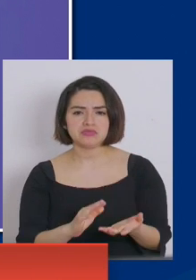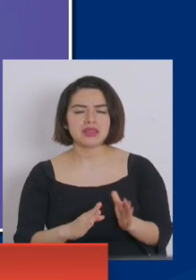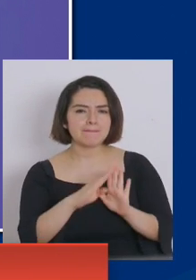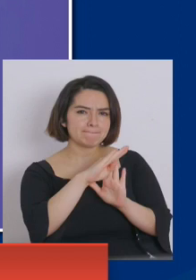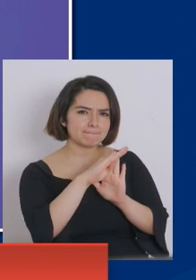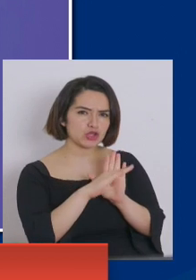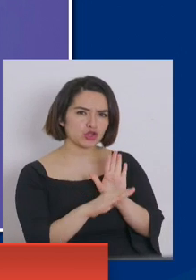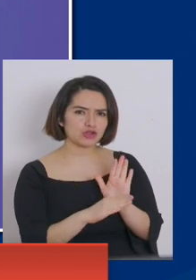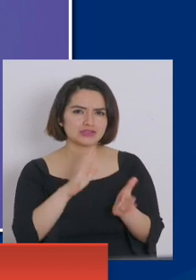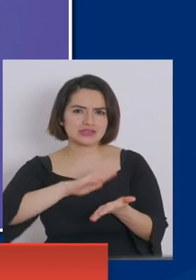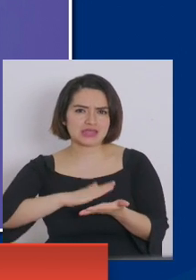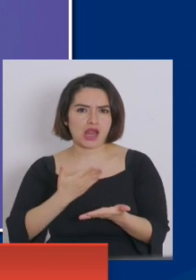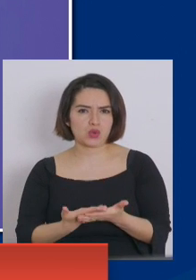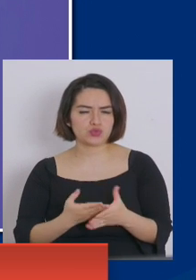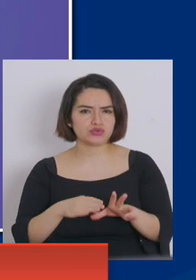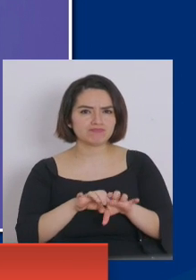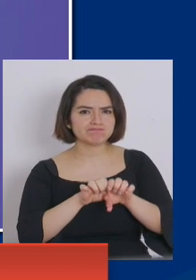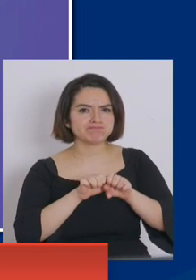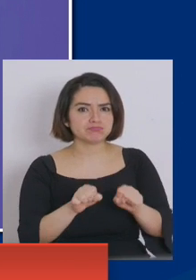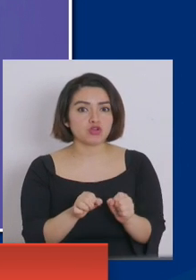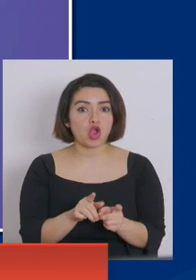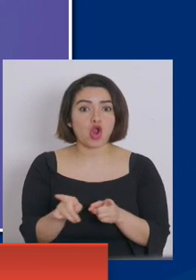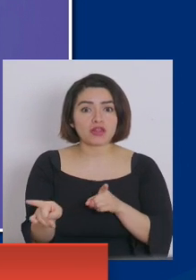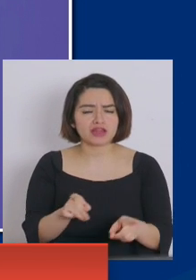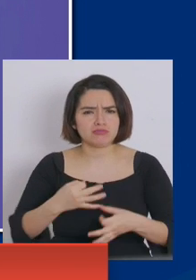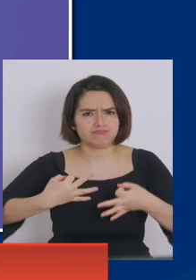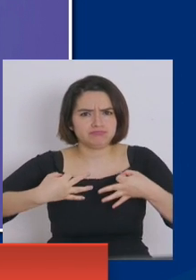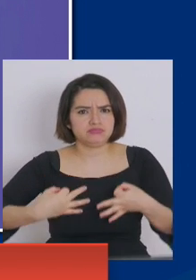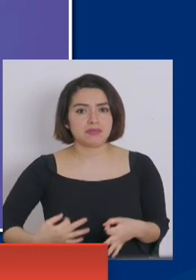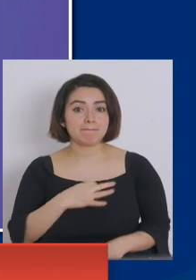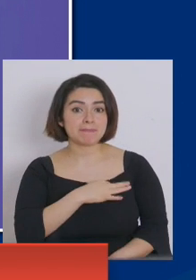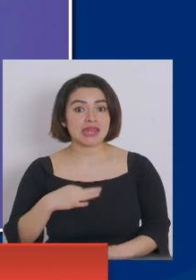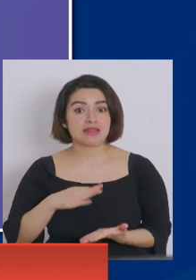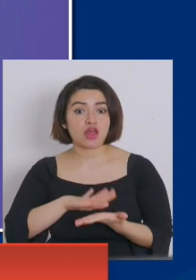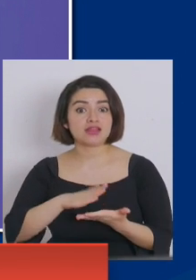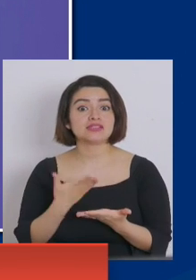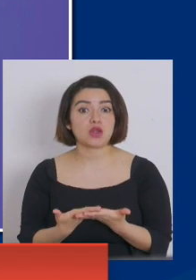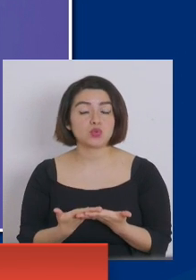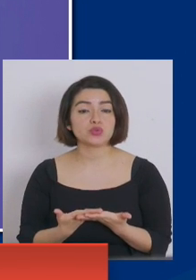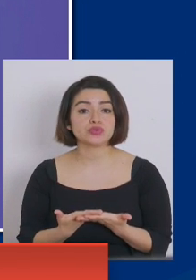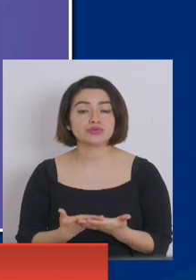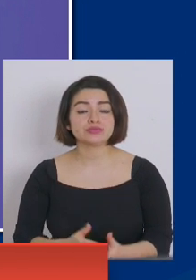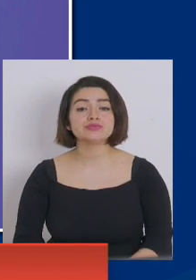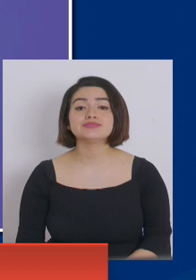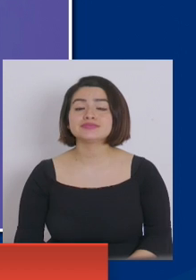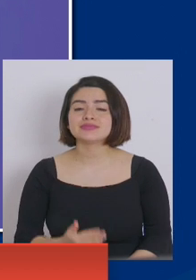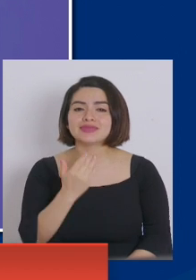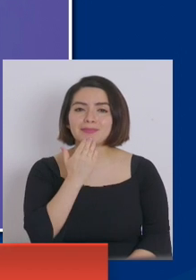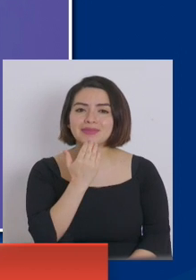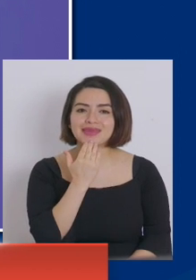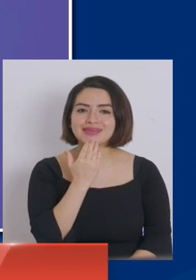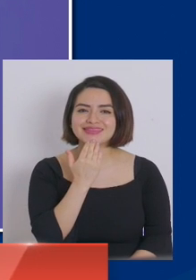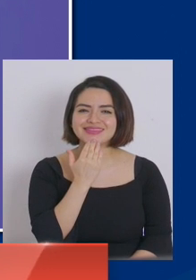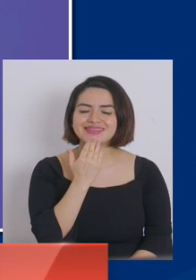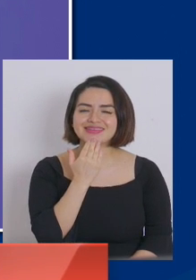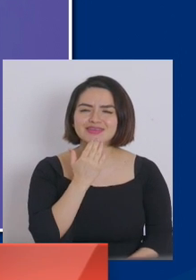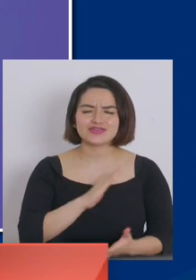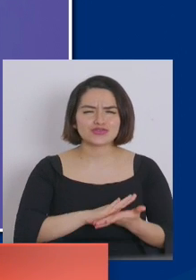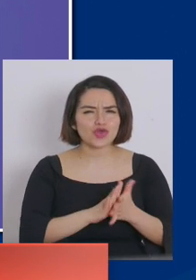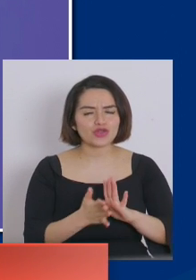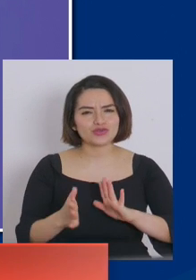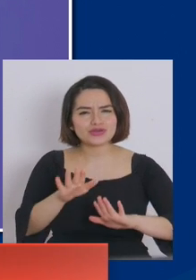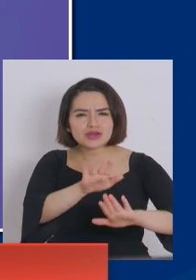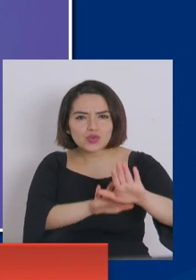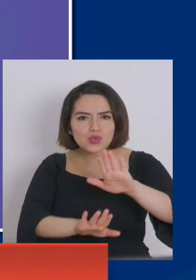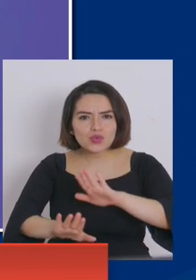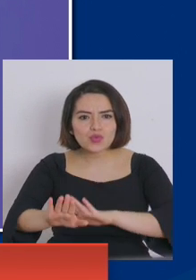protocolos sanitarios coordinados de manera muy efectiva con el Ministerio de Salud y también, cierto, con todos los resguardos desde